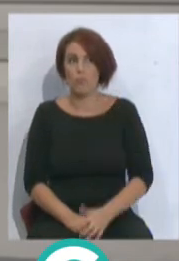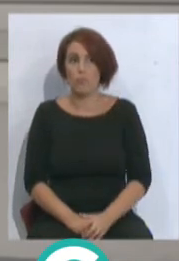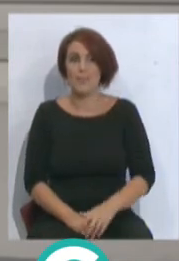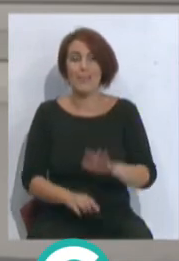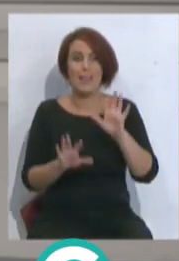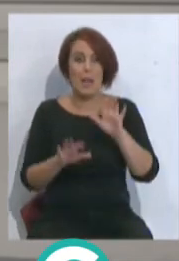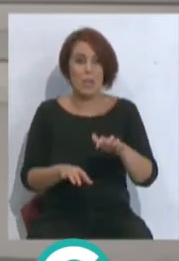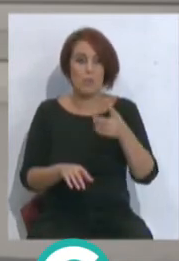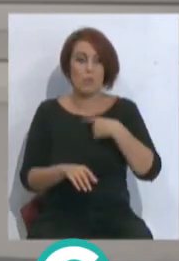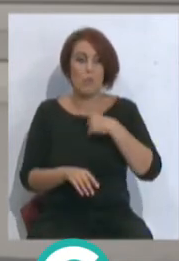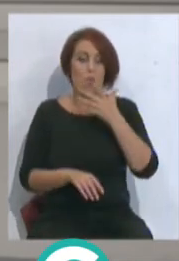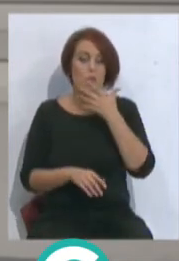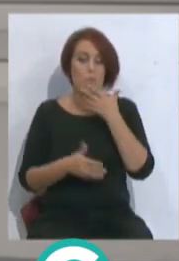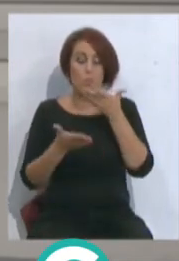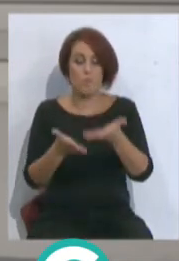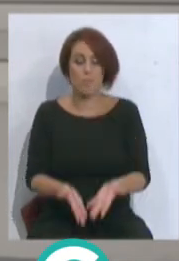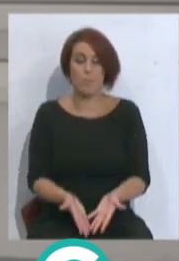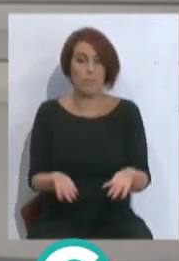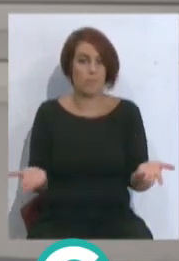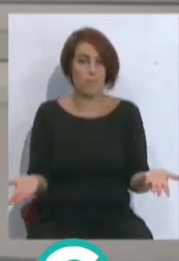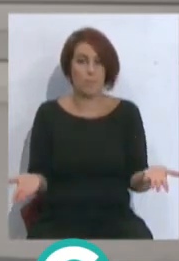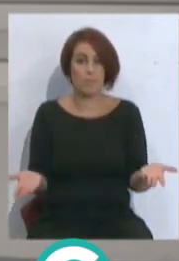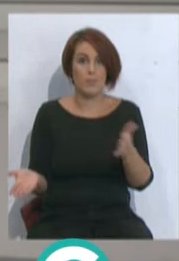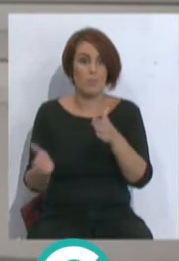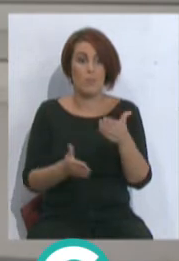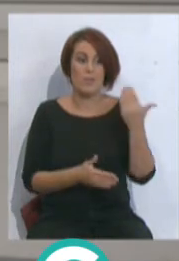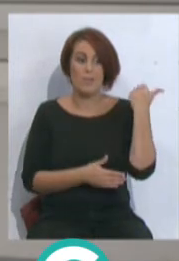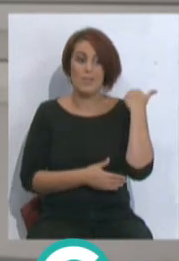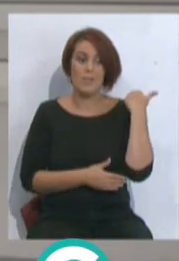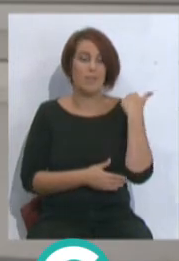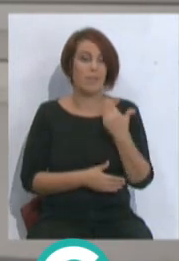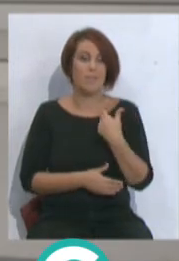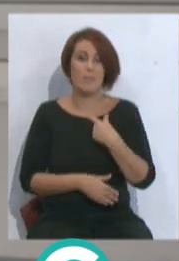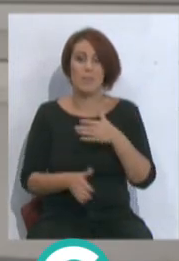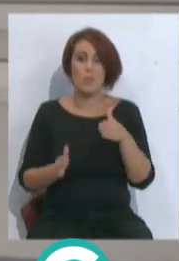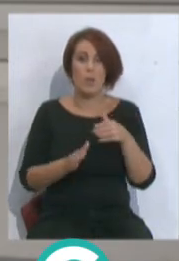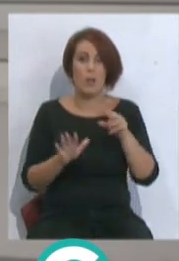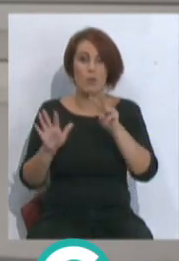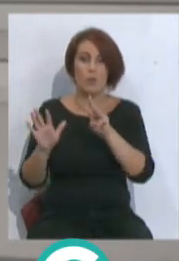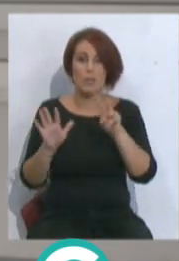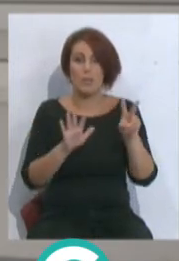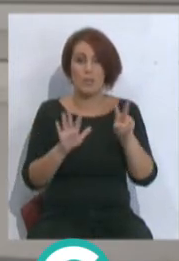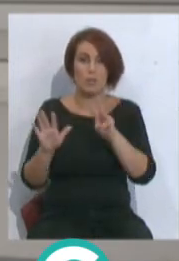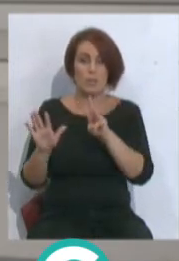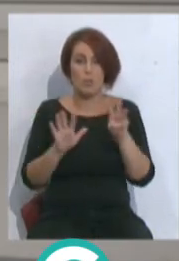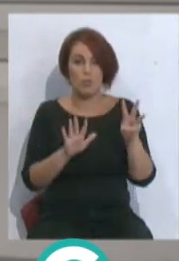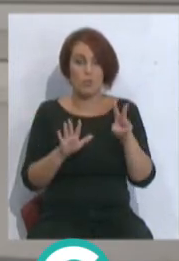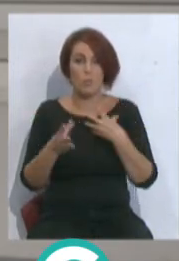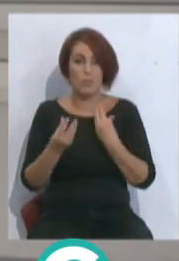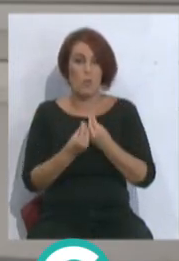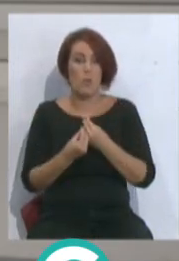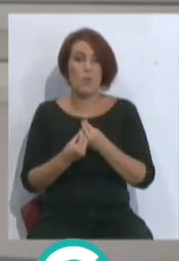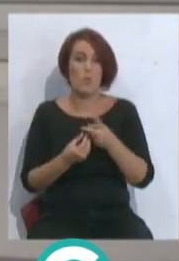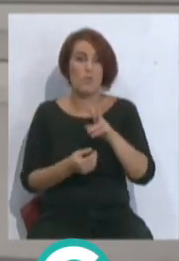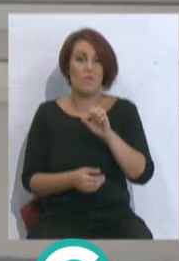el Cádiz que conocemos es este, no en la temporada pasada ni de la temporada 87-88 con Víctor Espárrago, es